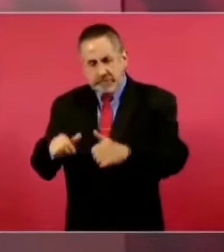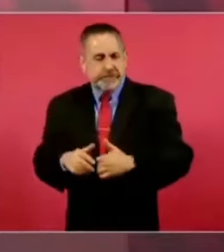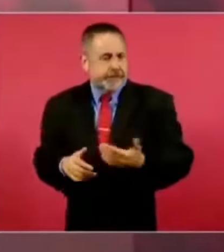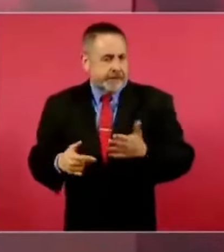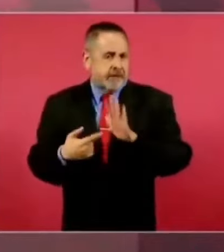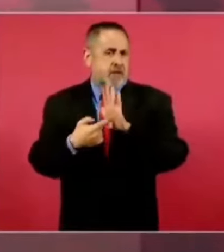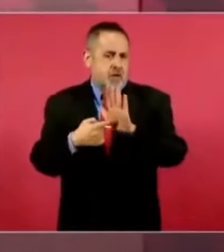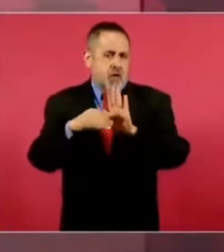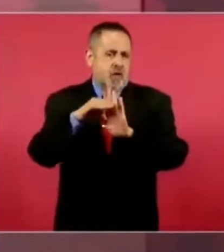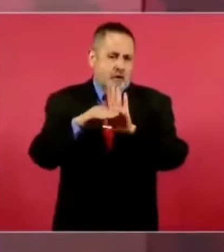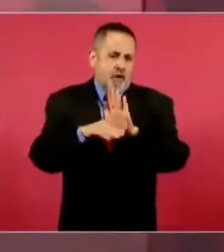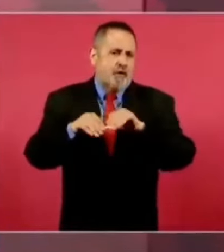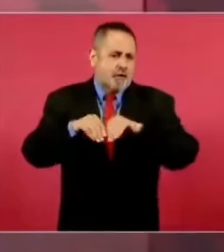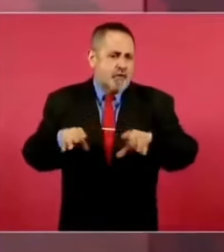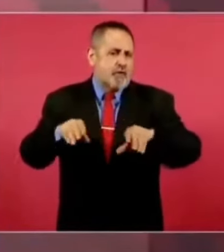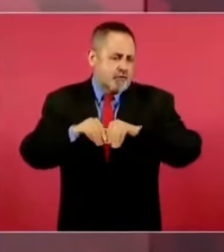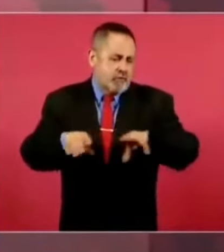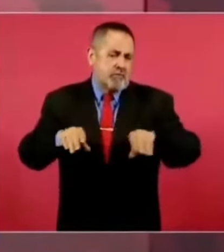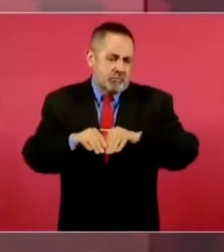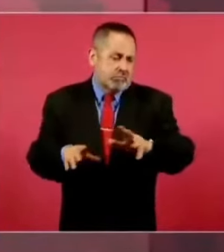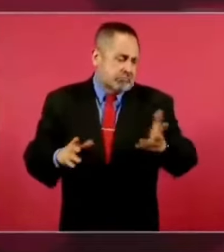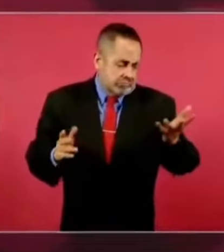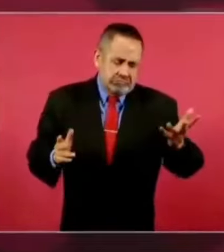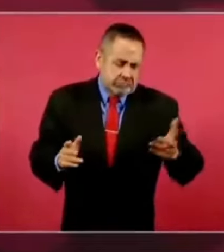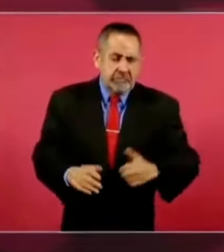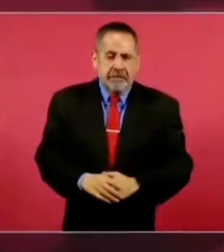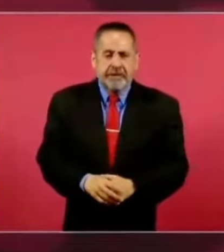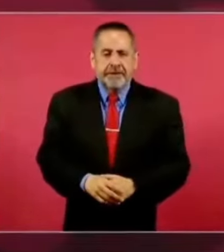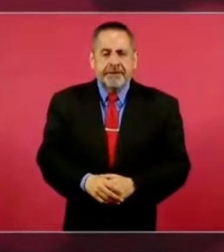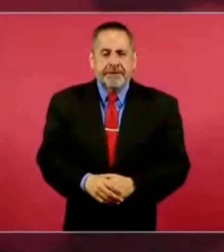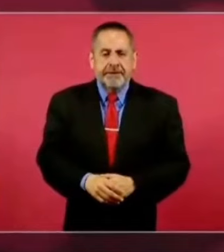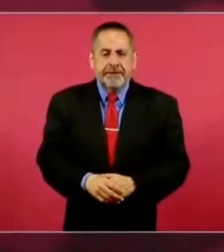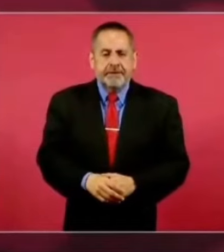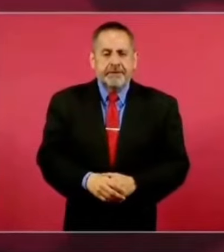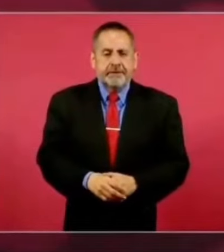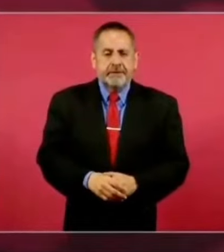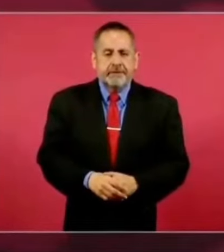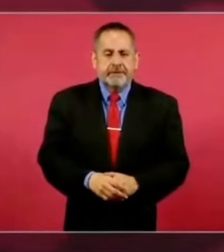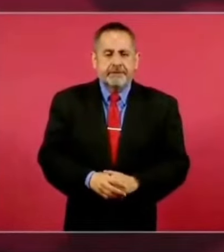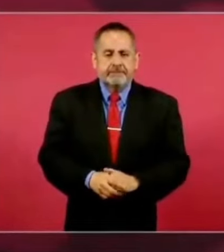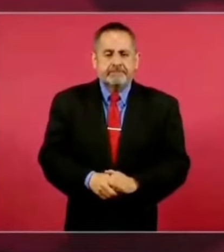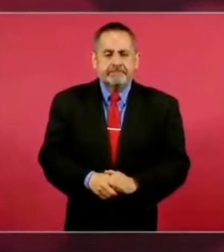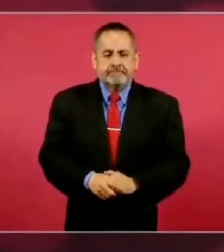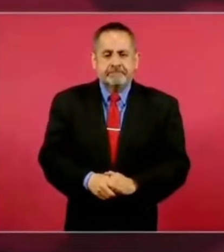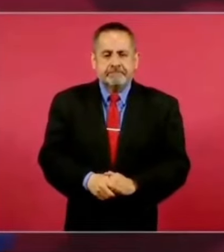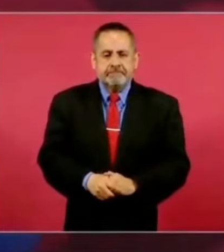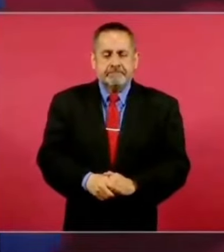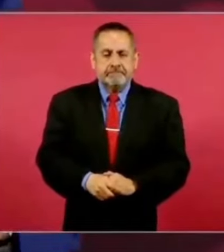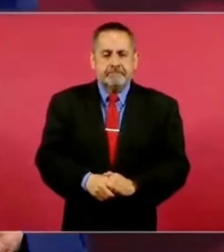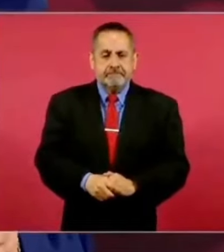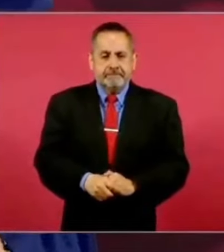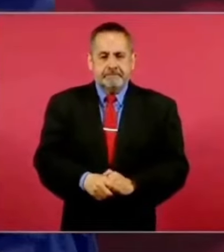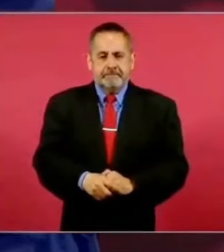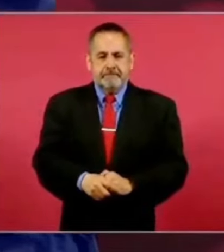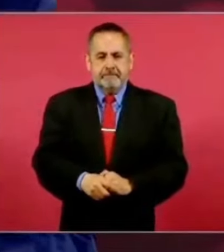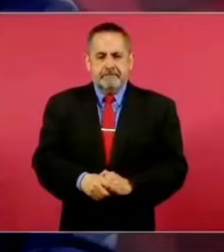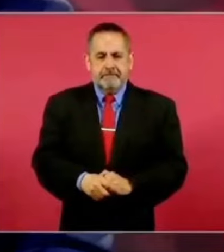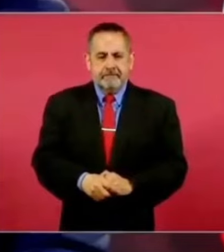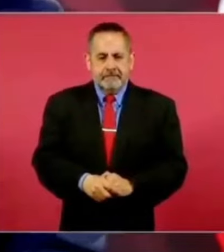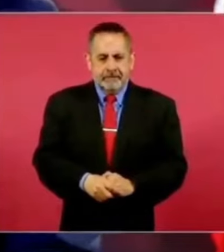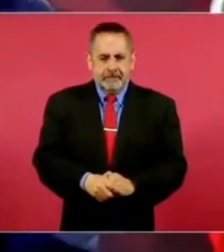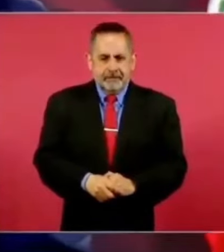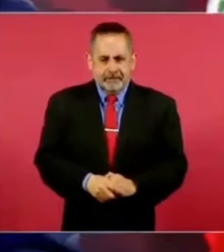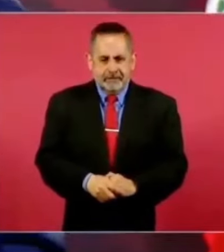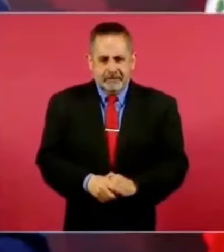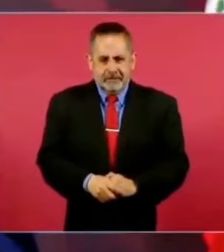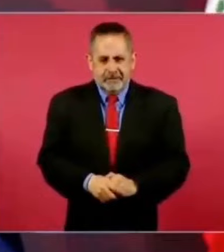es un poco así interesante, pero